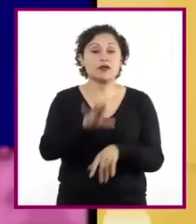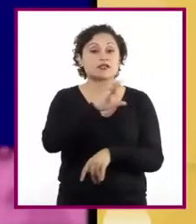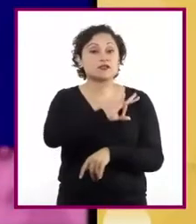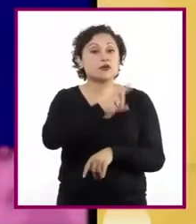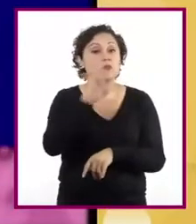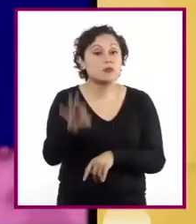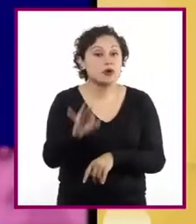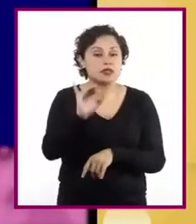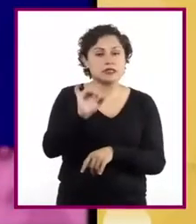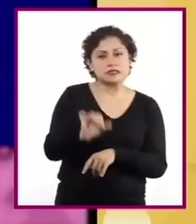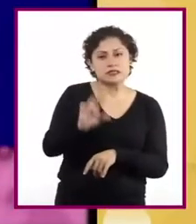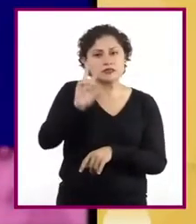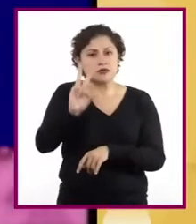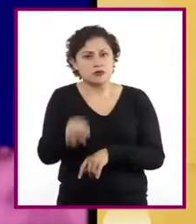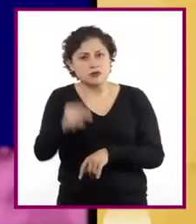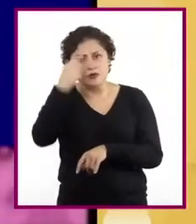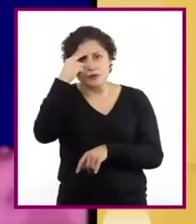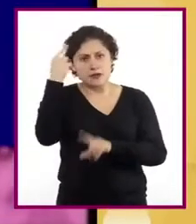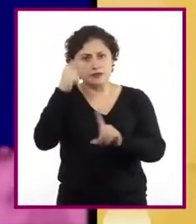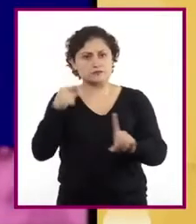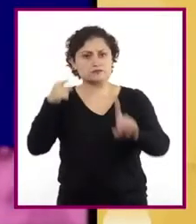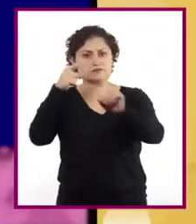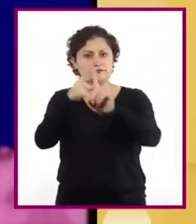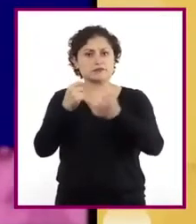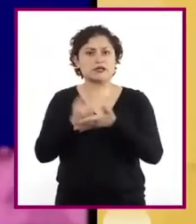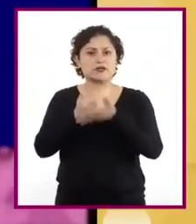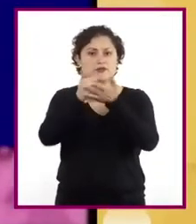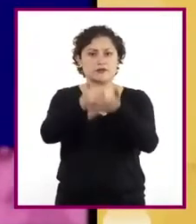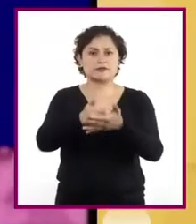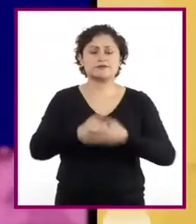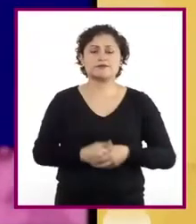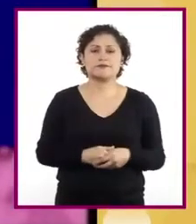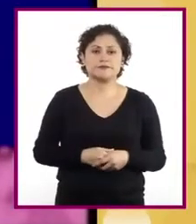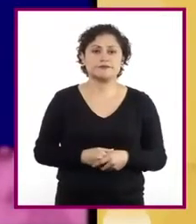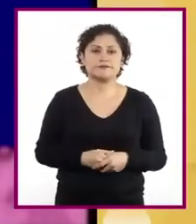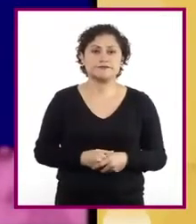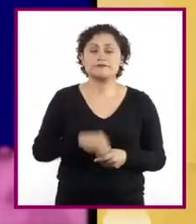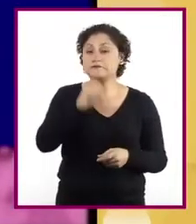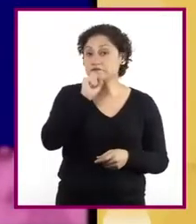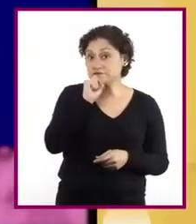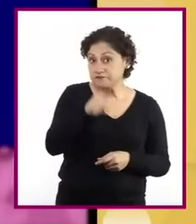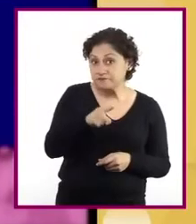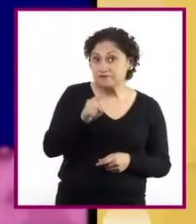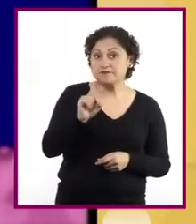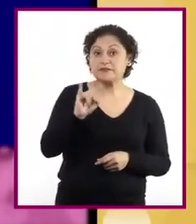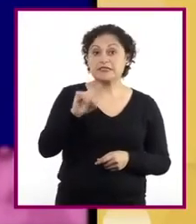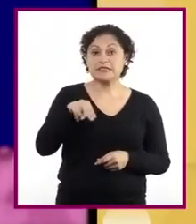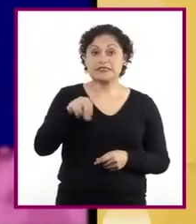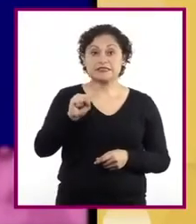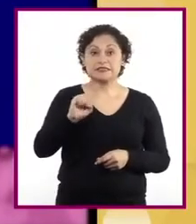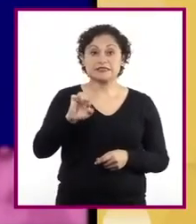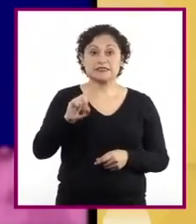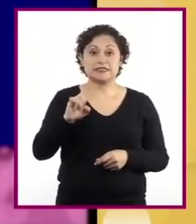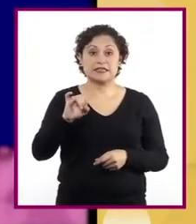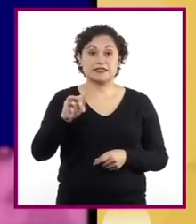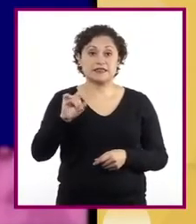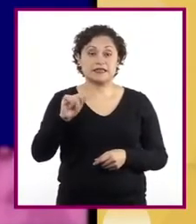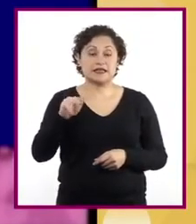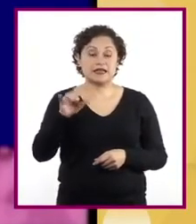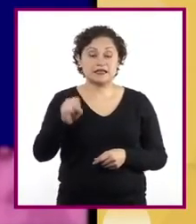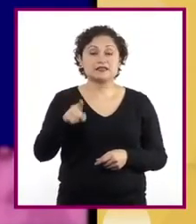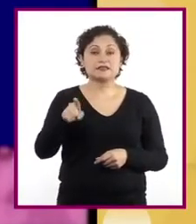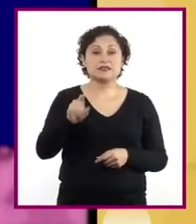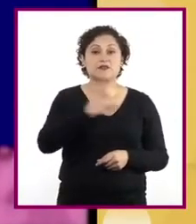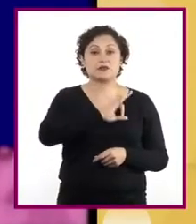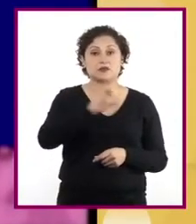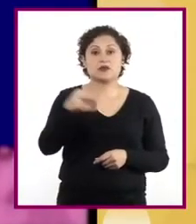no ser relevante para el significado general de la oración. También se les llama incidentales, porque se pueden incluir